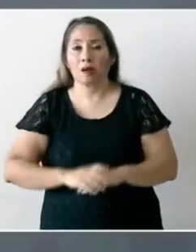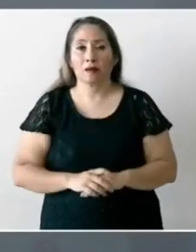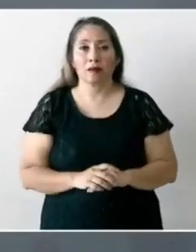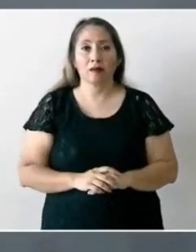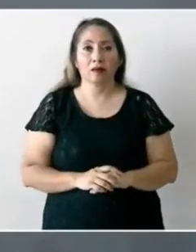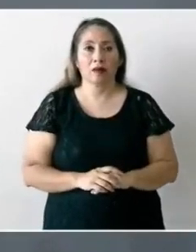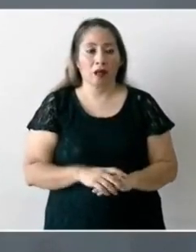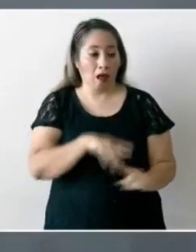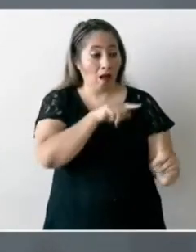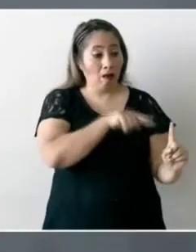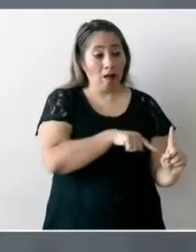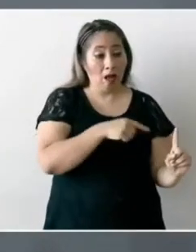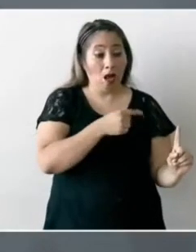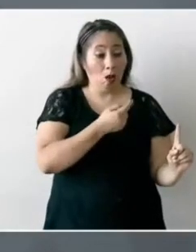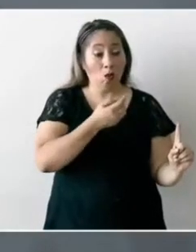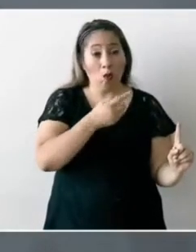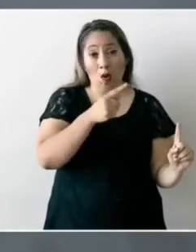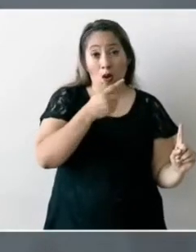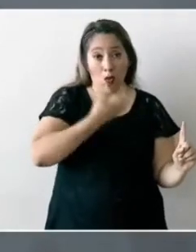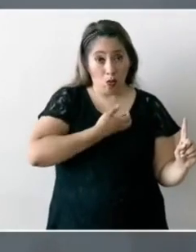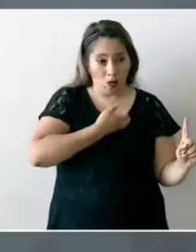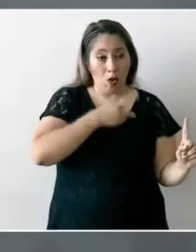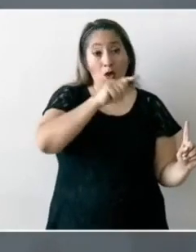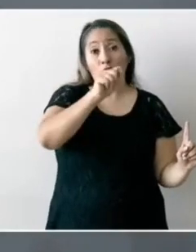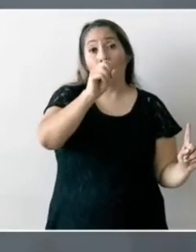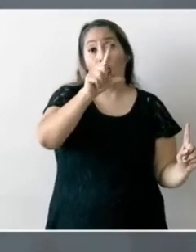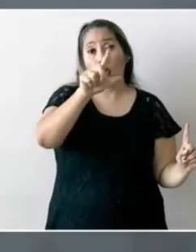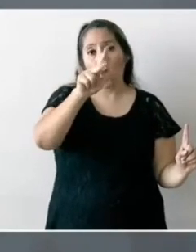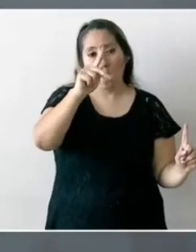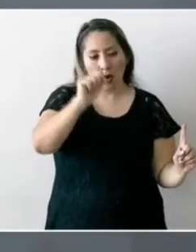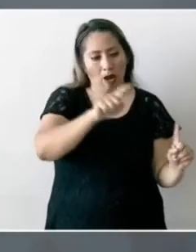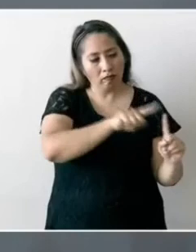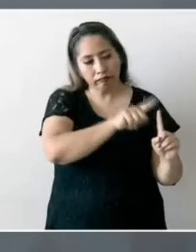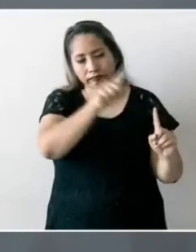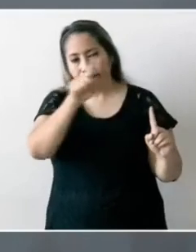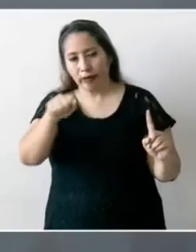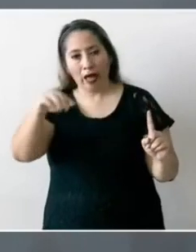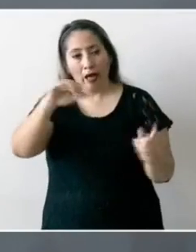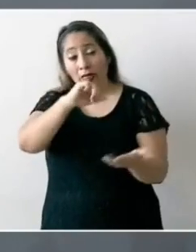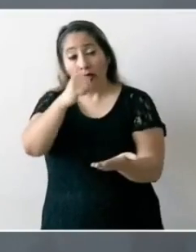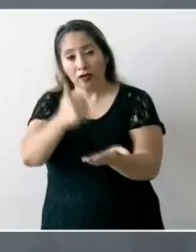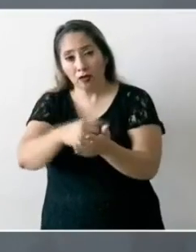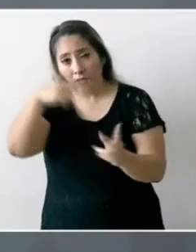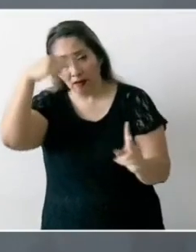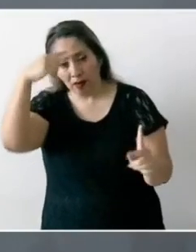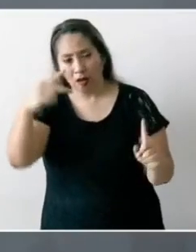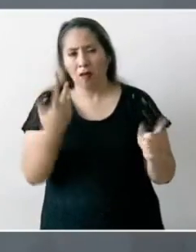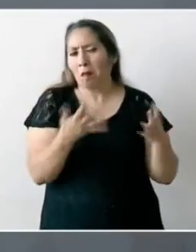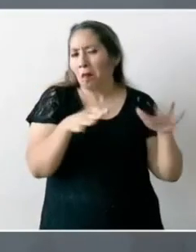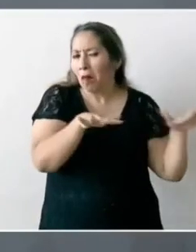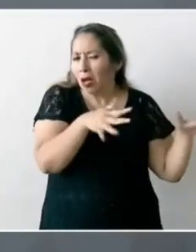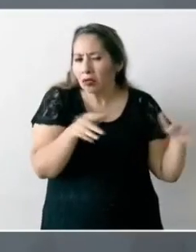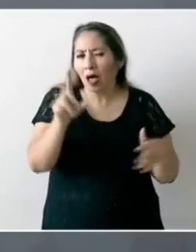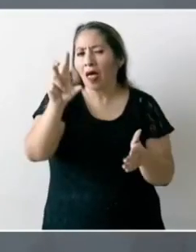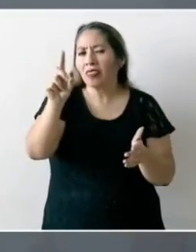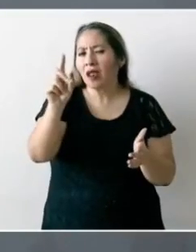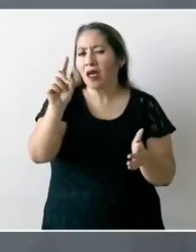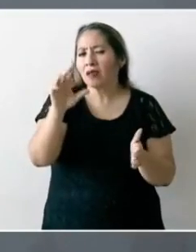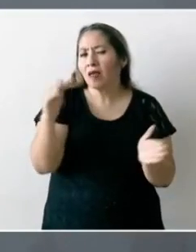Toluca Ciudad de México que estimaron que iba a costar 30 mil millones